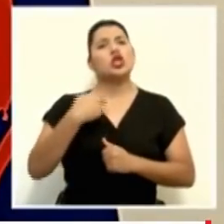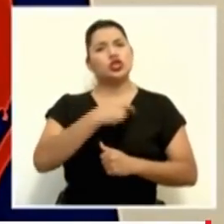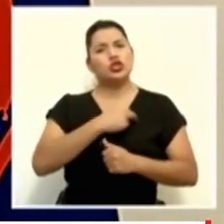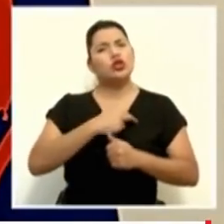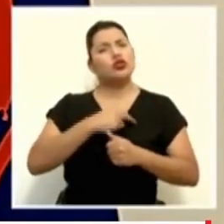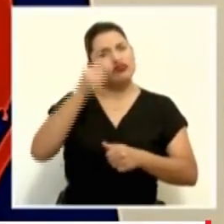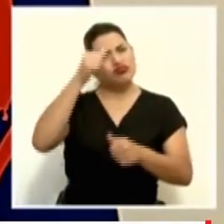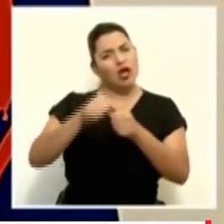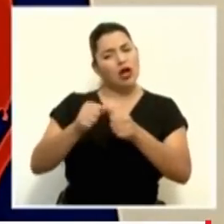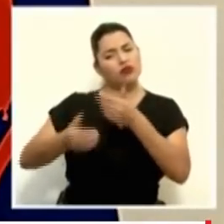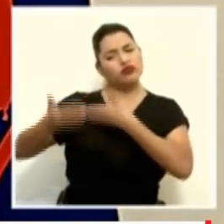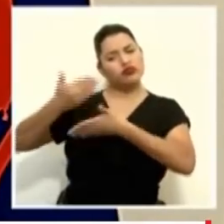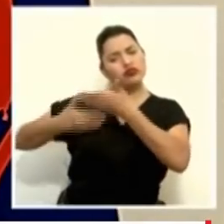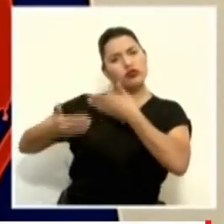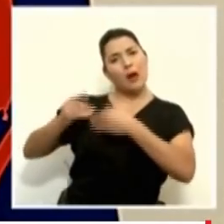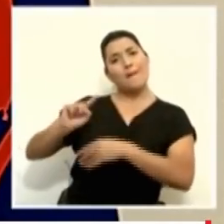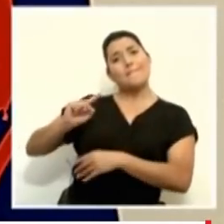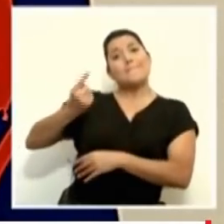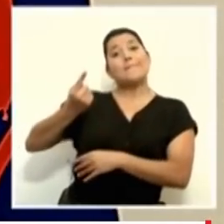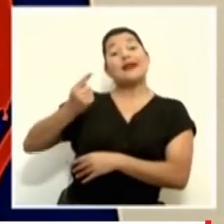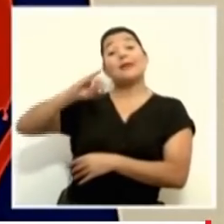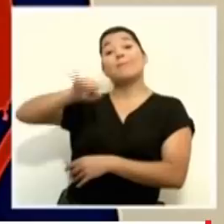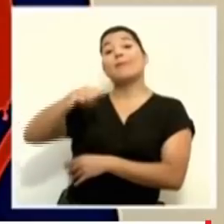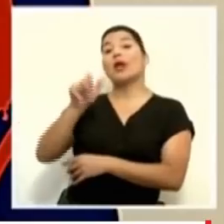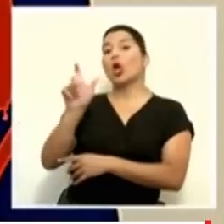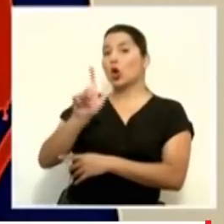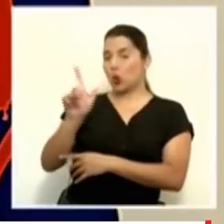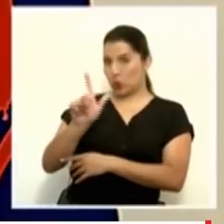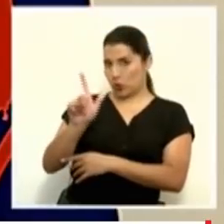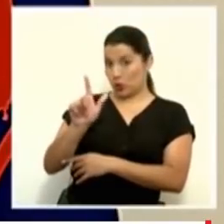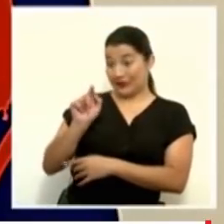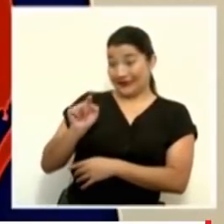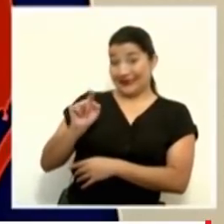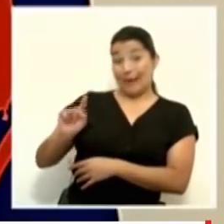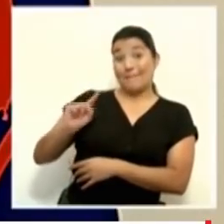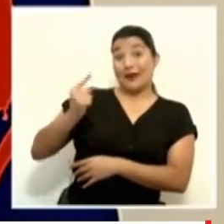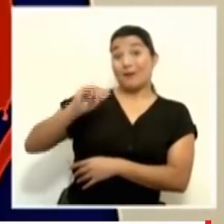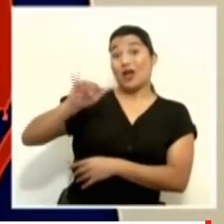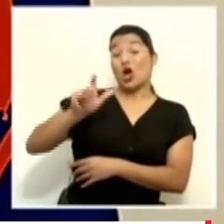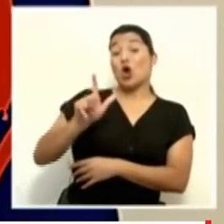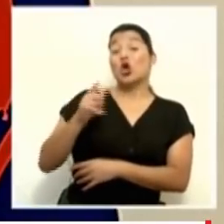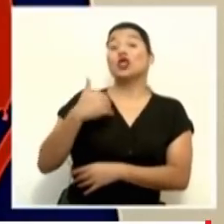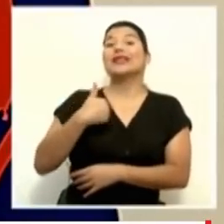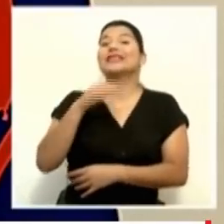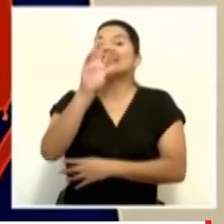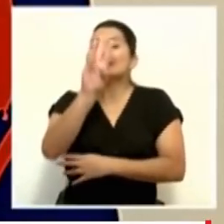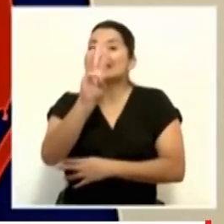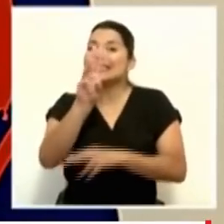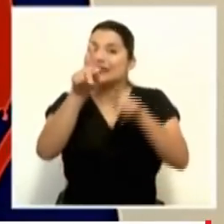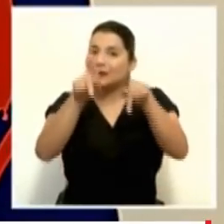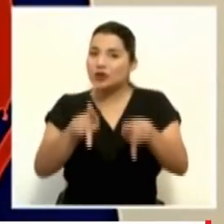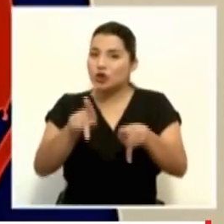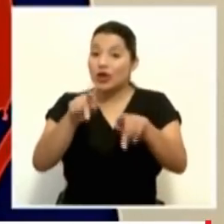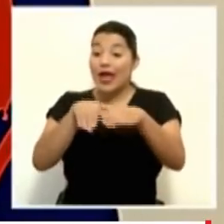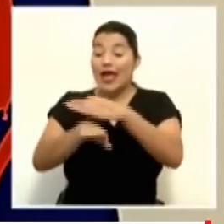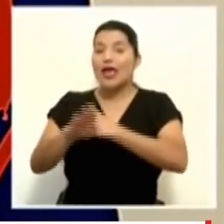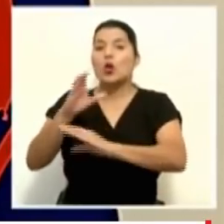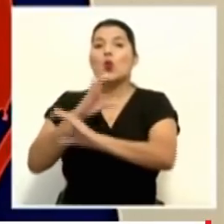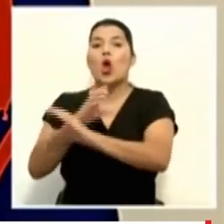primero de julio. El primero de julio teníamos seis pacientes en cuidados intensivos en toda la caja.